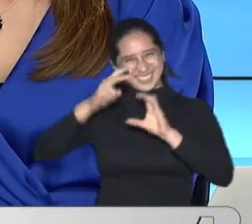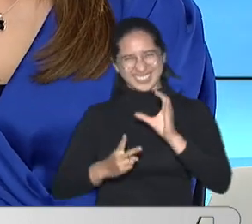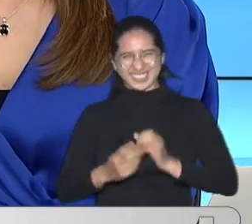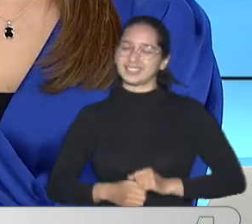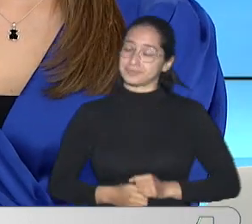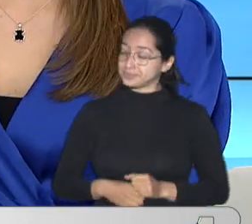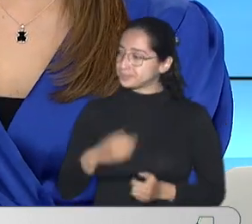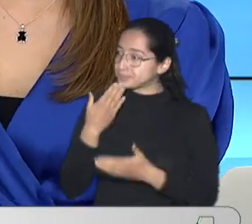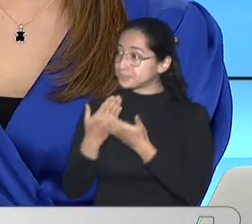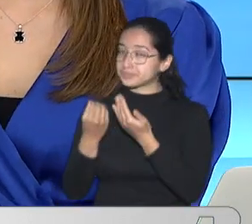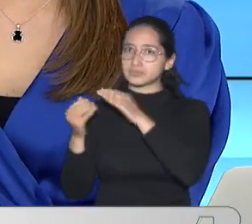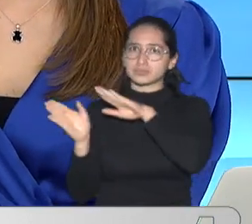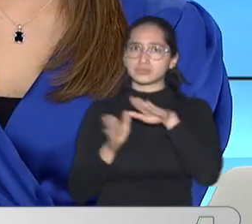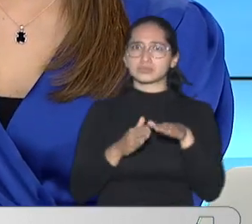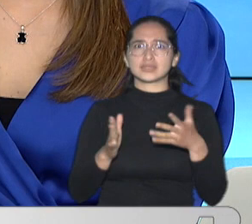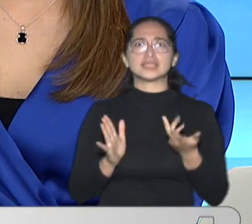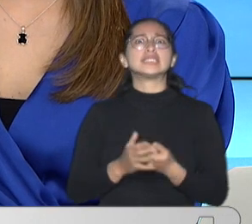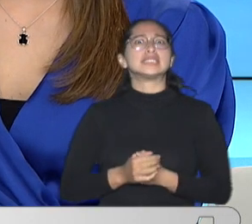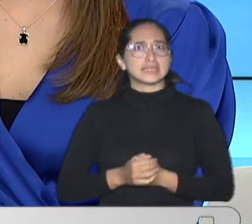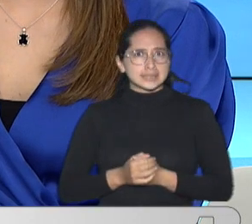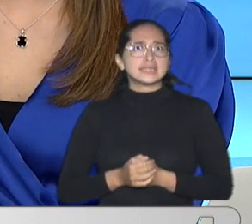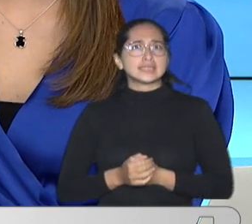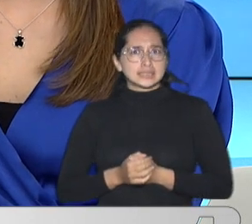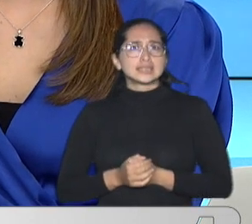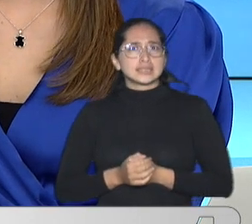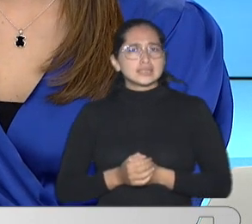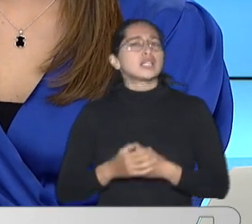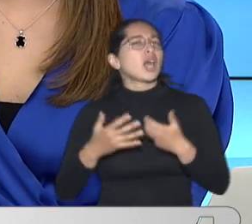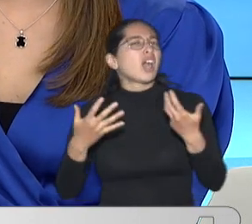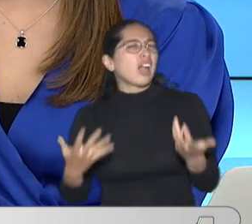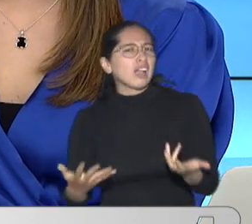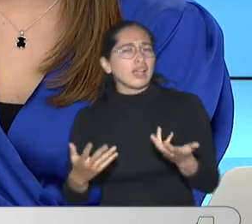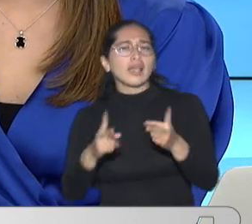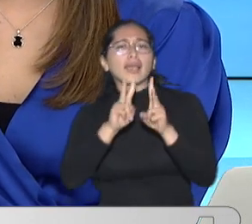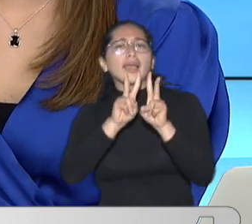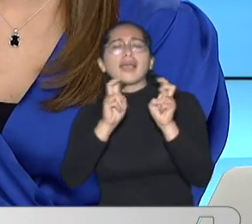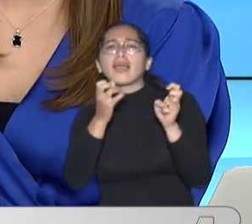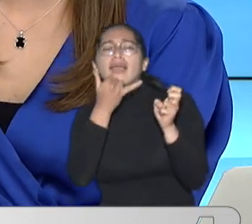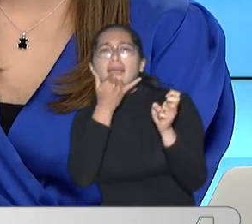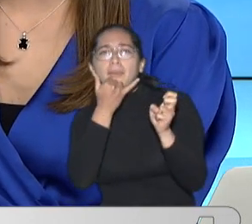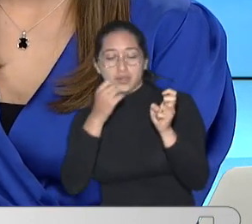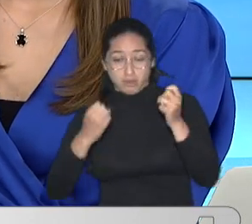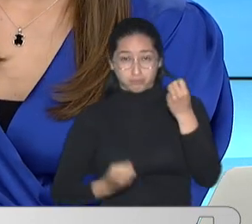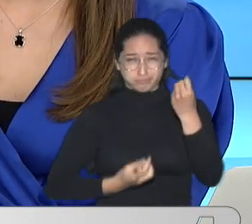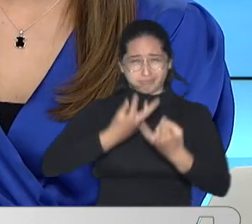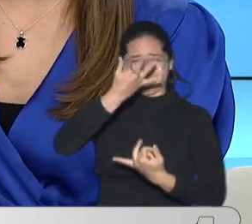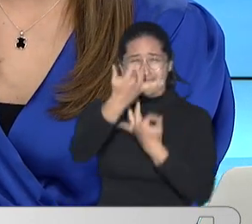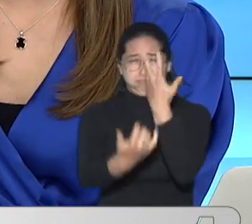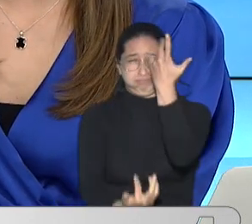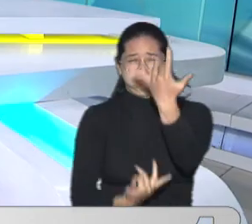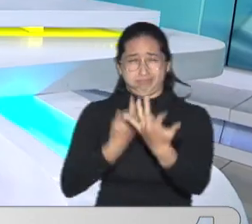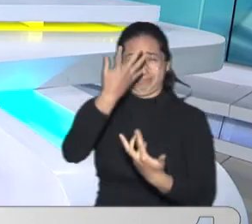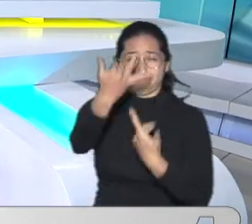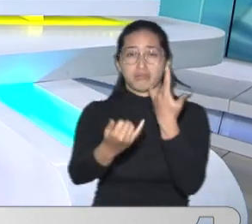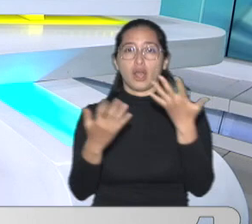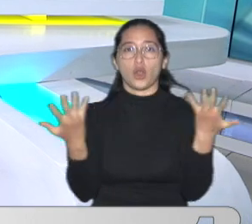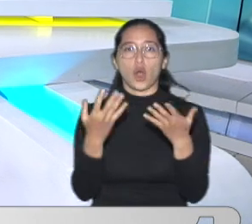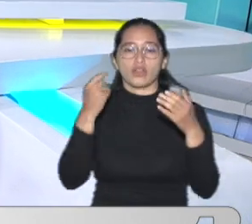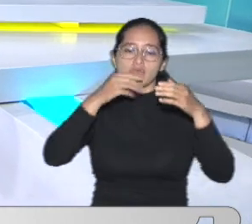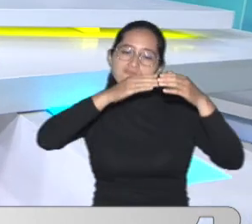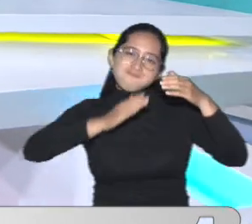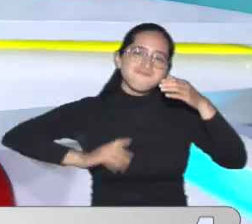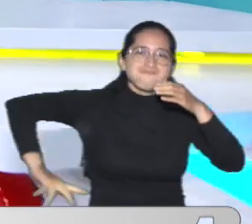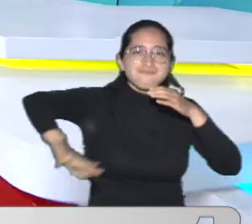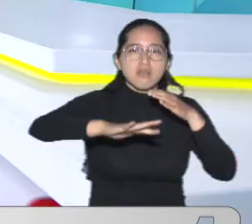gracias Más de 200 200 millones En pérdidas Dejó un moraz incendio En Playa Blanca Tatiana muy buenas tardes Ya se sabe